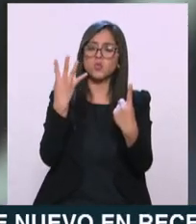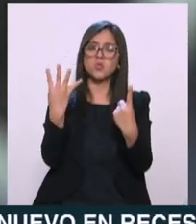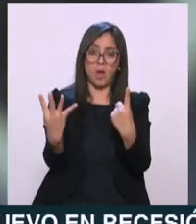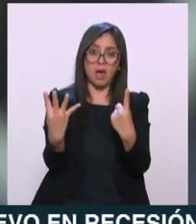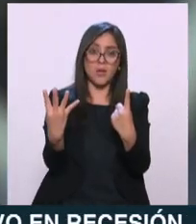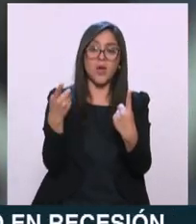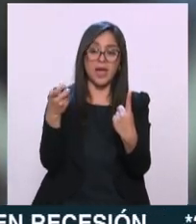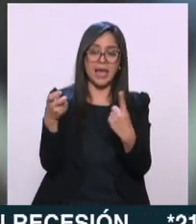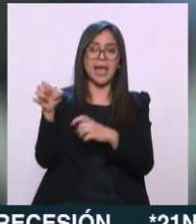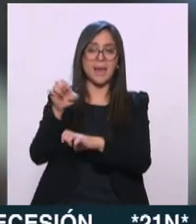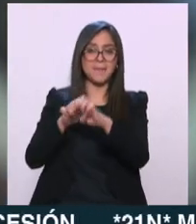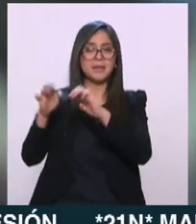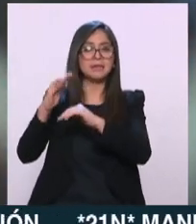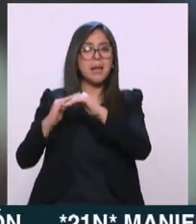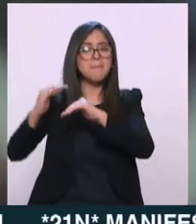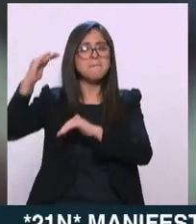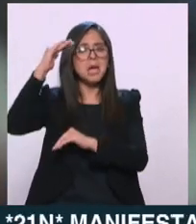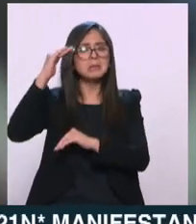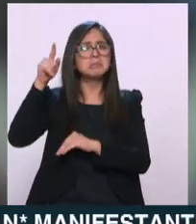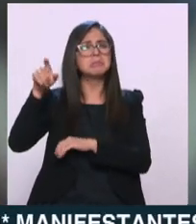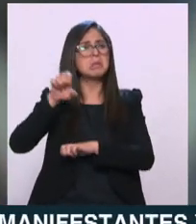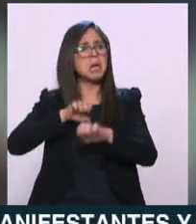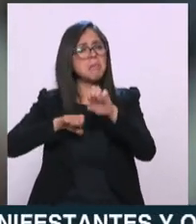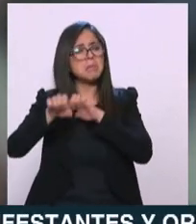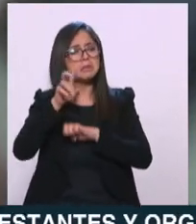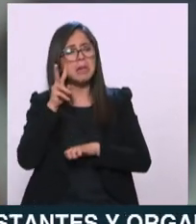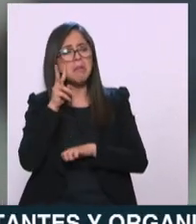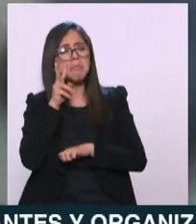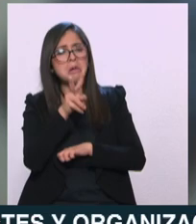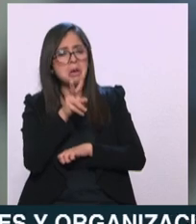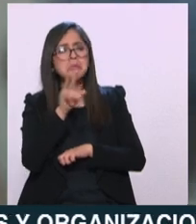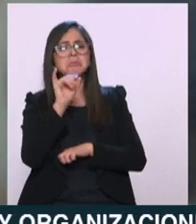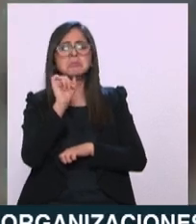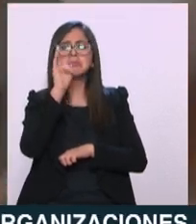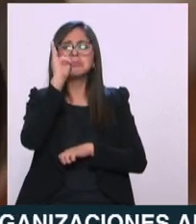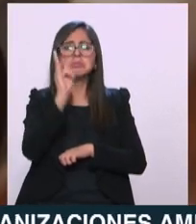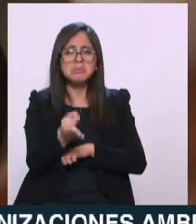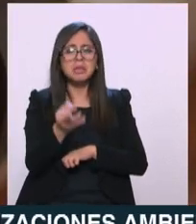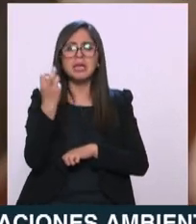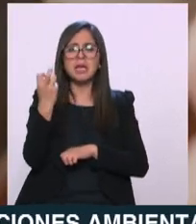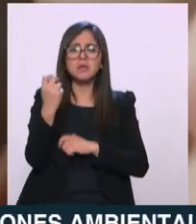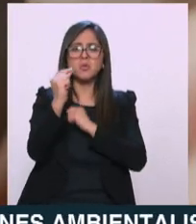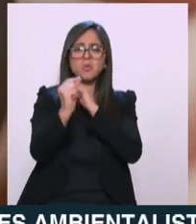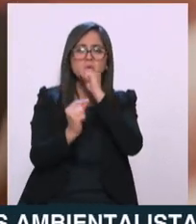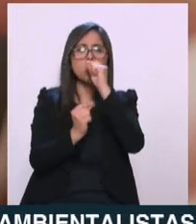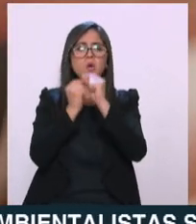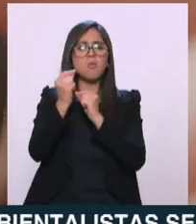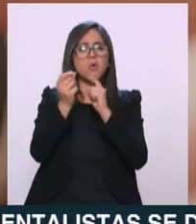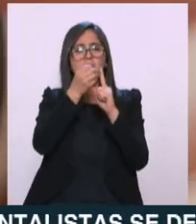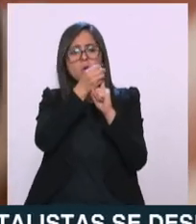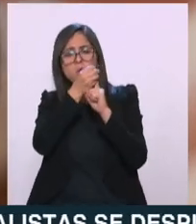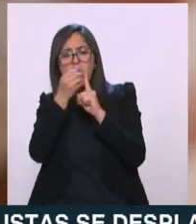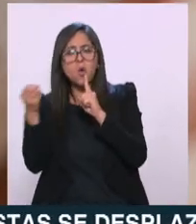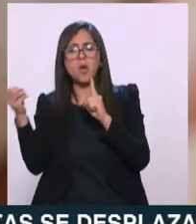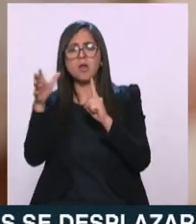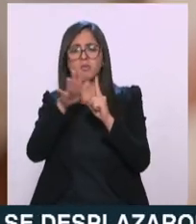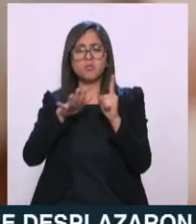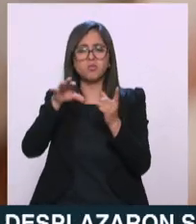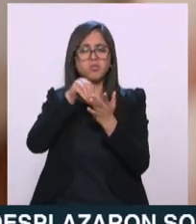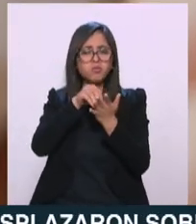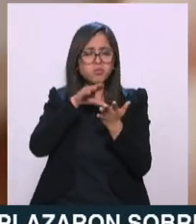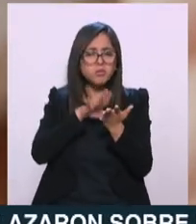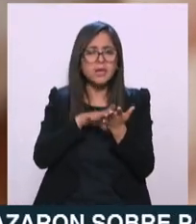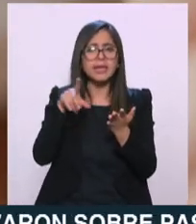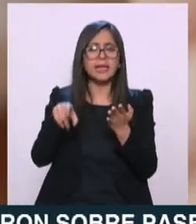de principio hay una aceptación porque además si hay orden desde el Estado y hay una agenda la empresa